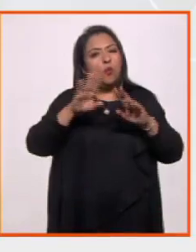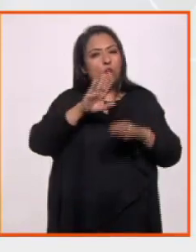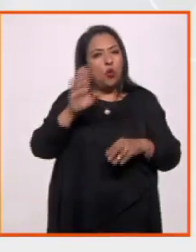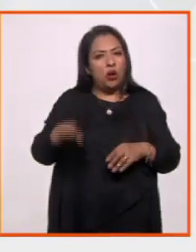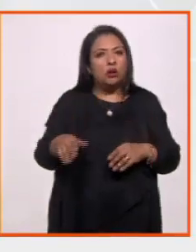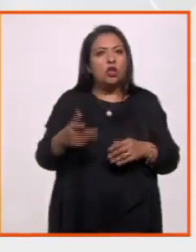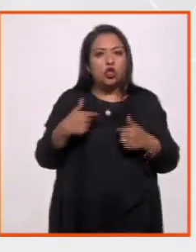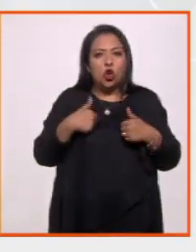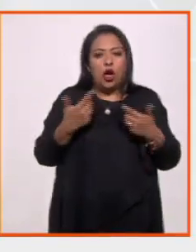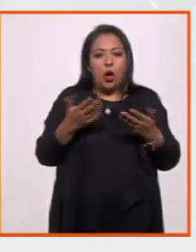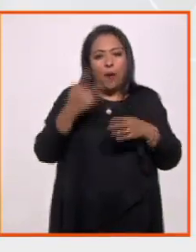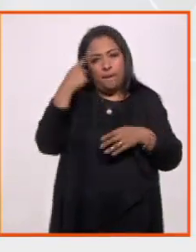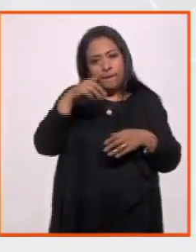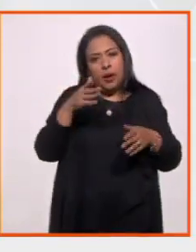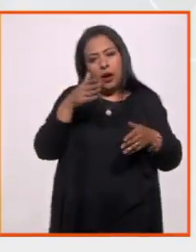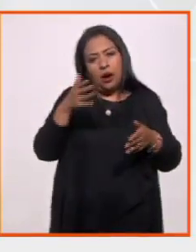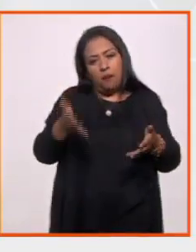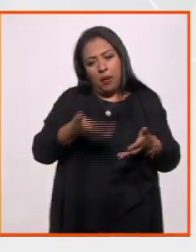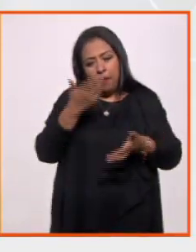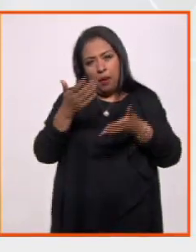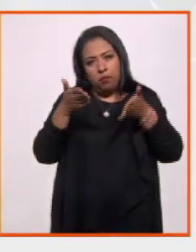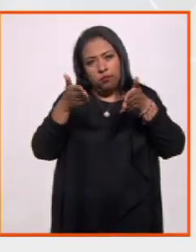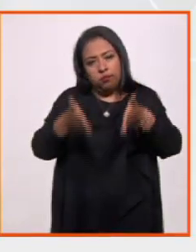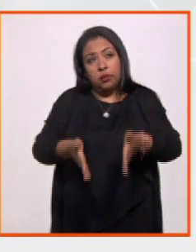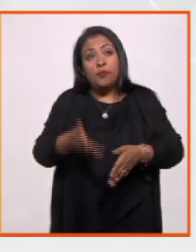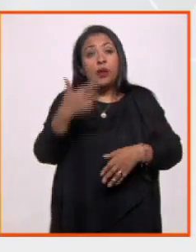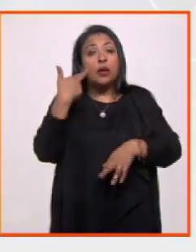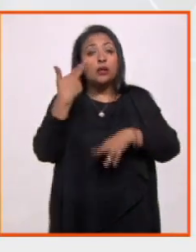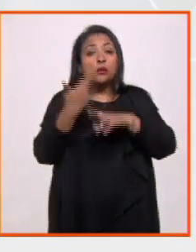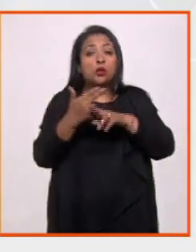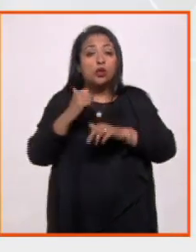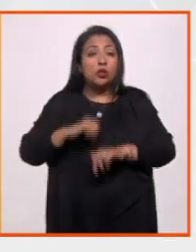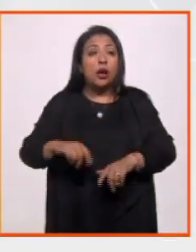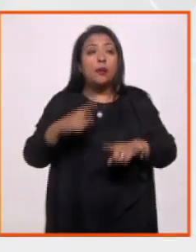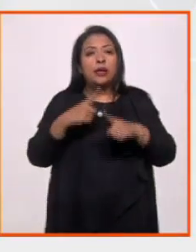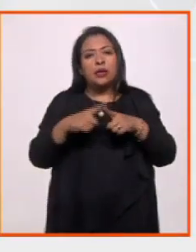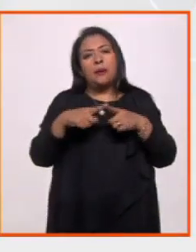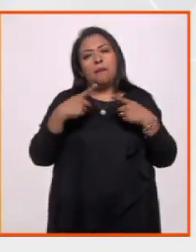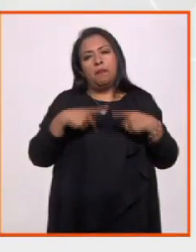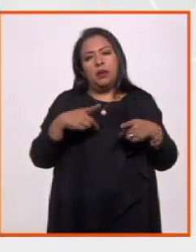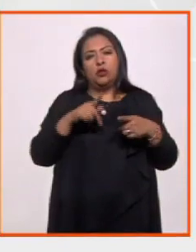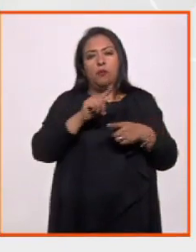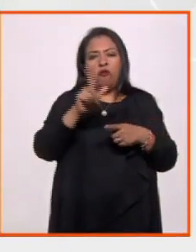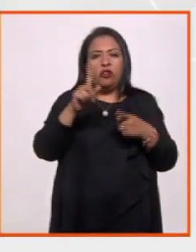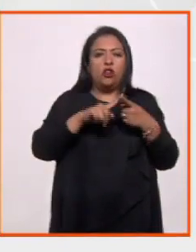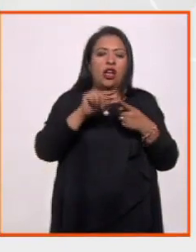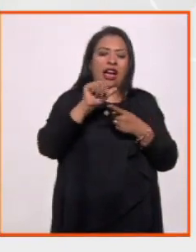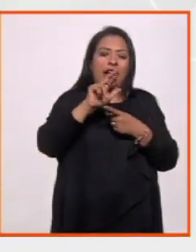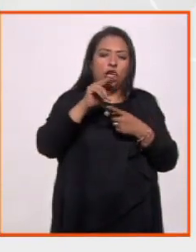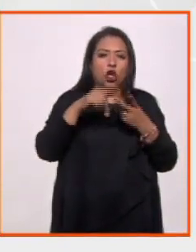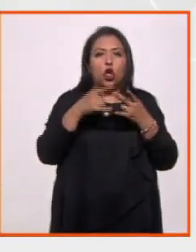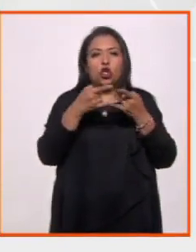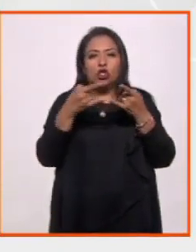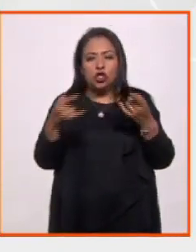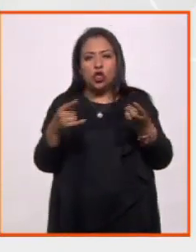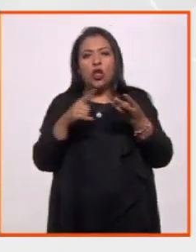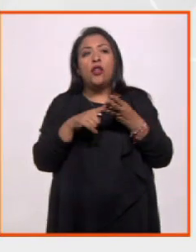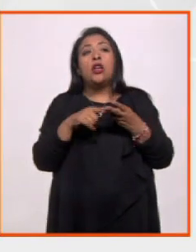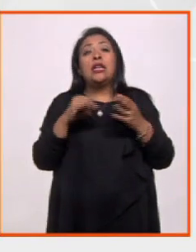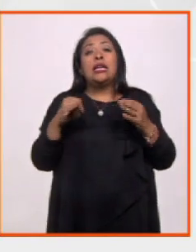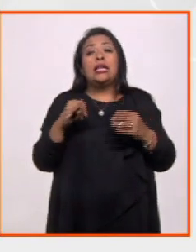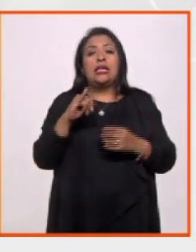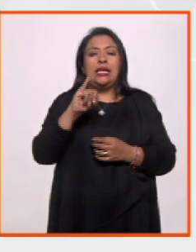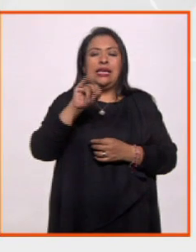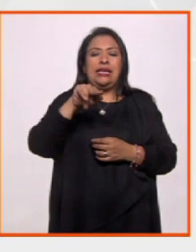La curaduría de la exposición estuvo a cargo de arqueólogos, historiadores y antropólogos físicos del Instituto